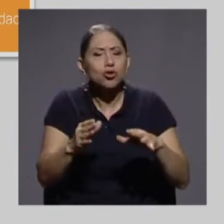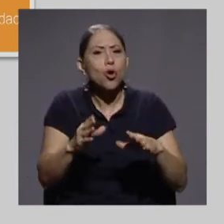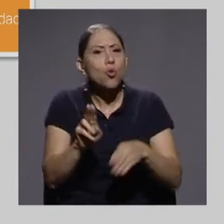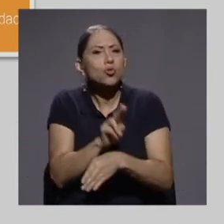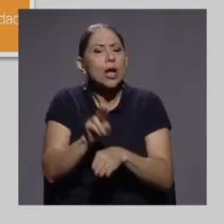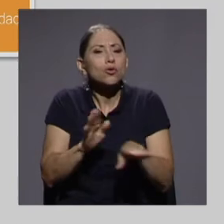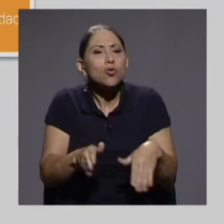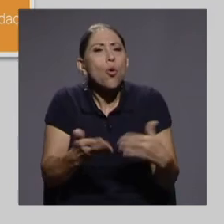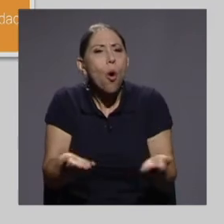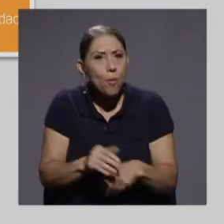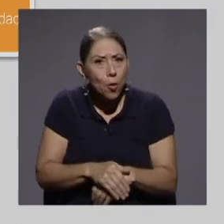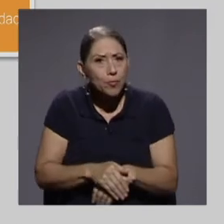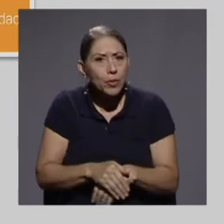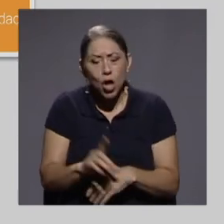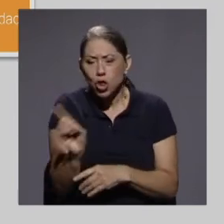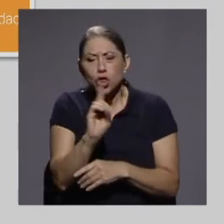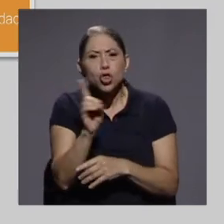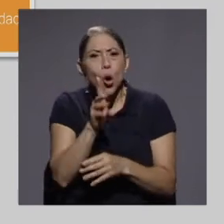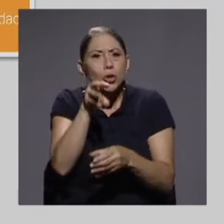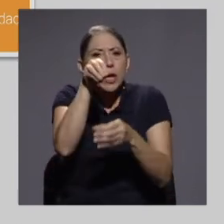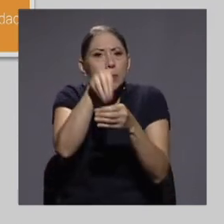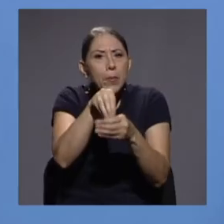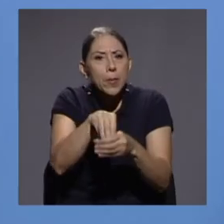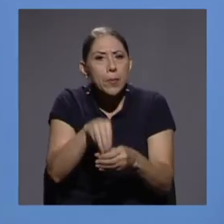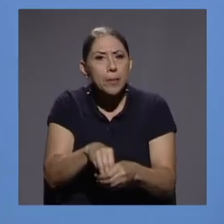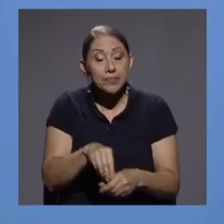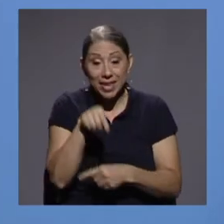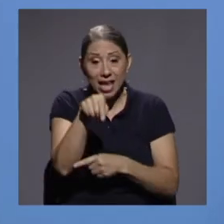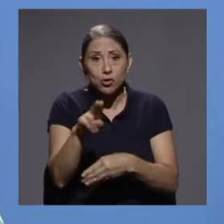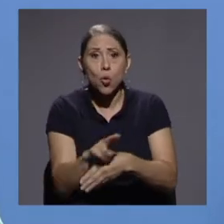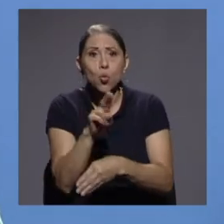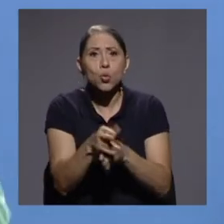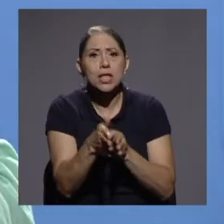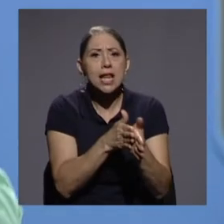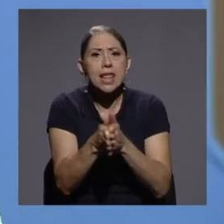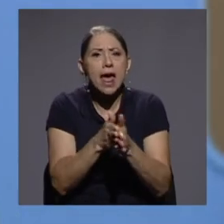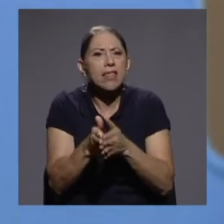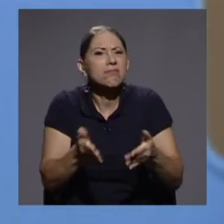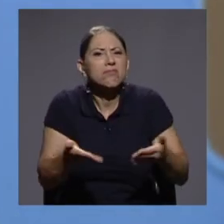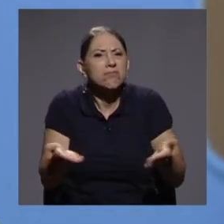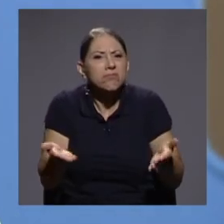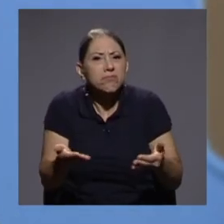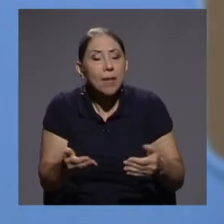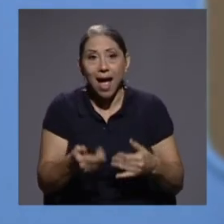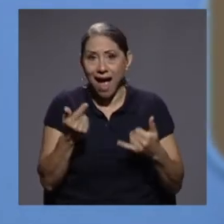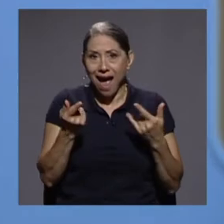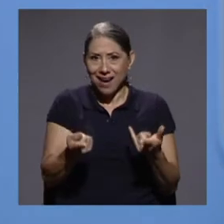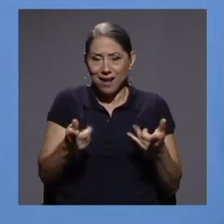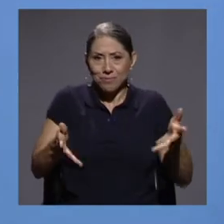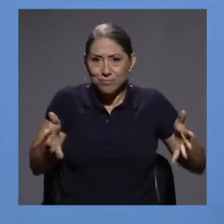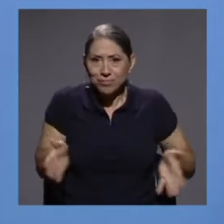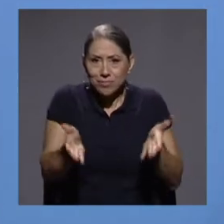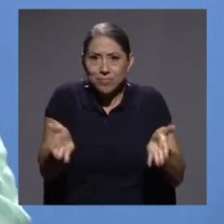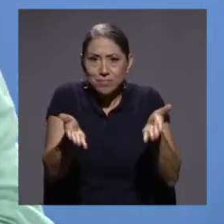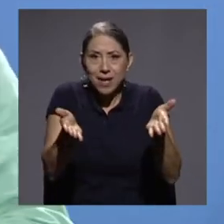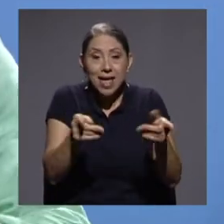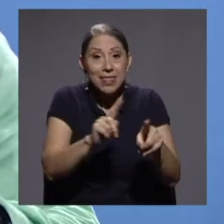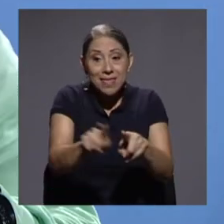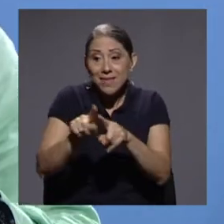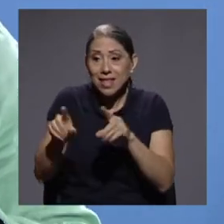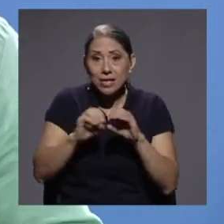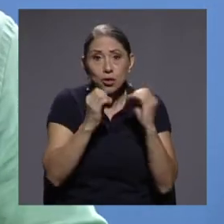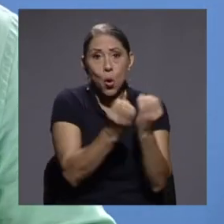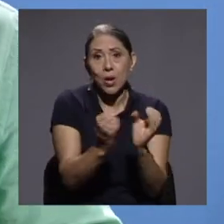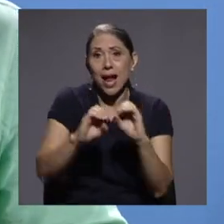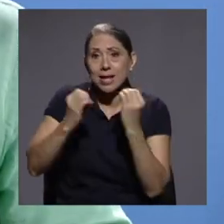alojar esos datos y cuál va a ser la utilidad de estos elementos. Entonces en este proceso lo que se está promoviendo es que las organizaciones, después de un